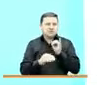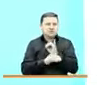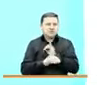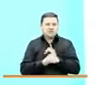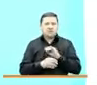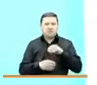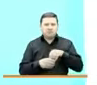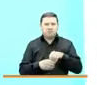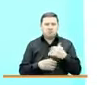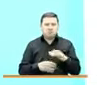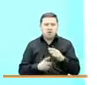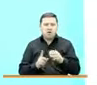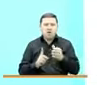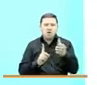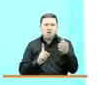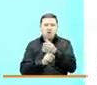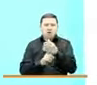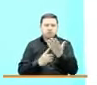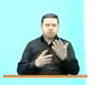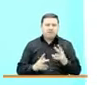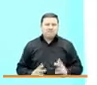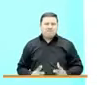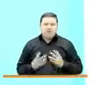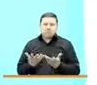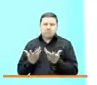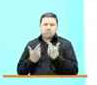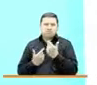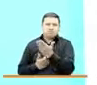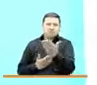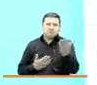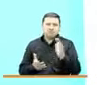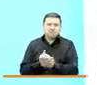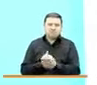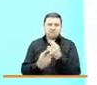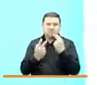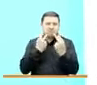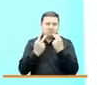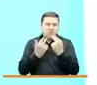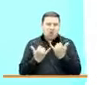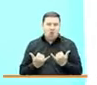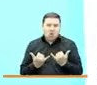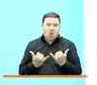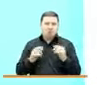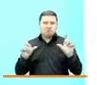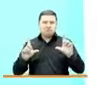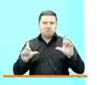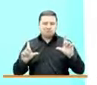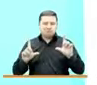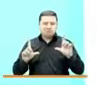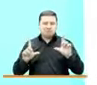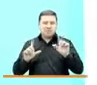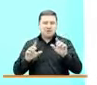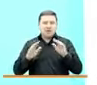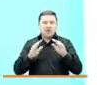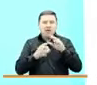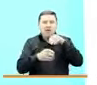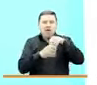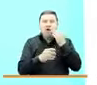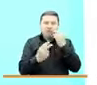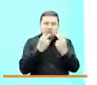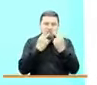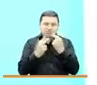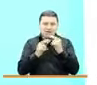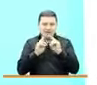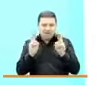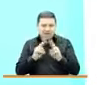han logrado en sus vidas. A ustedes que nos han seguido en esta transmisión desde sus hogares y desde las redes